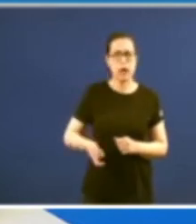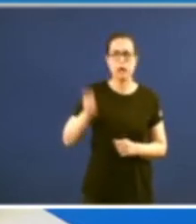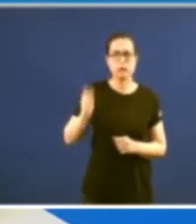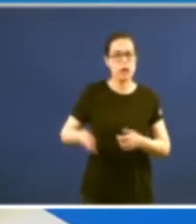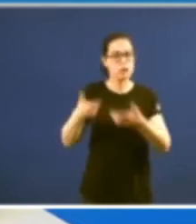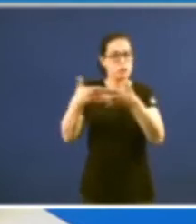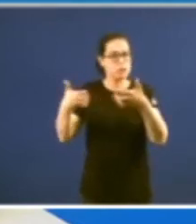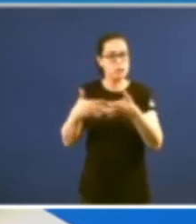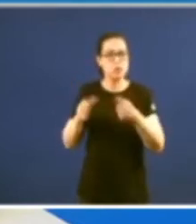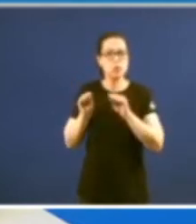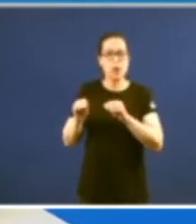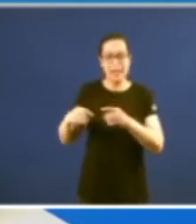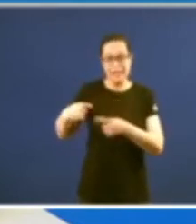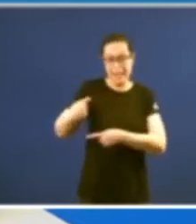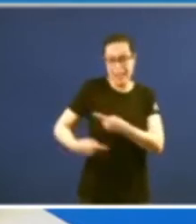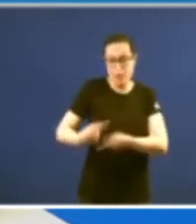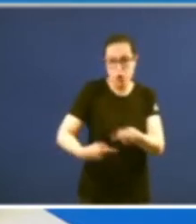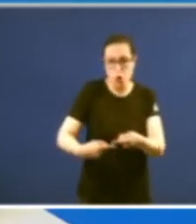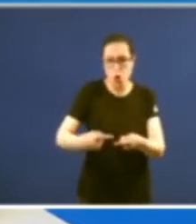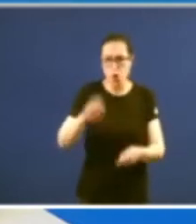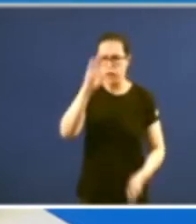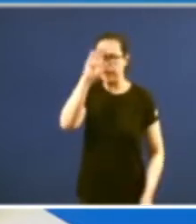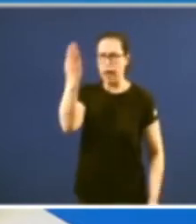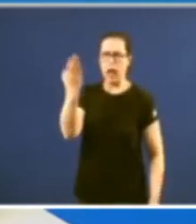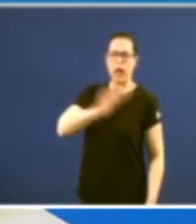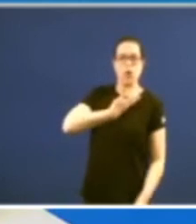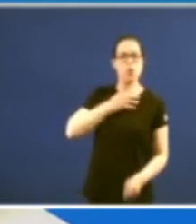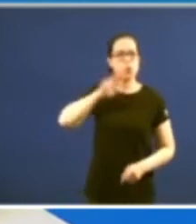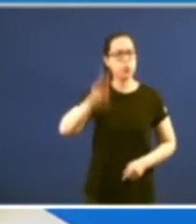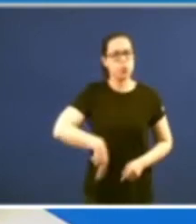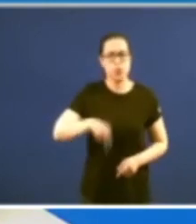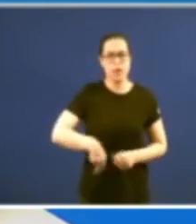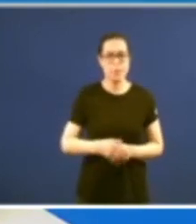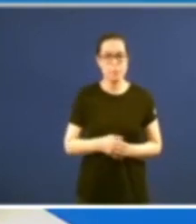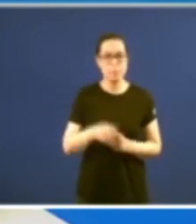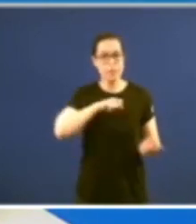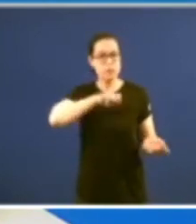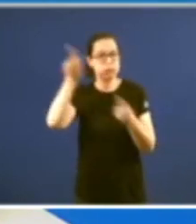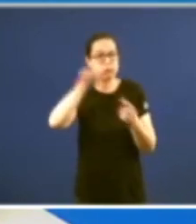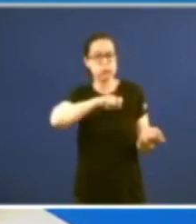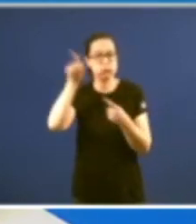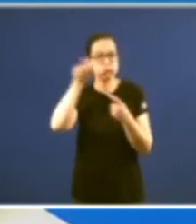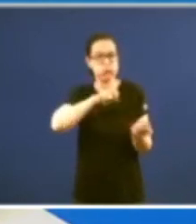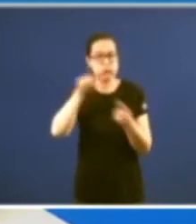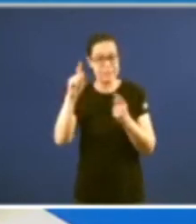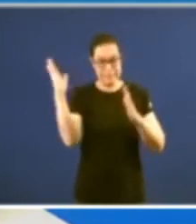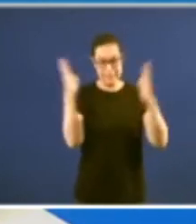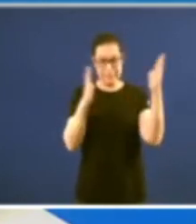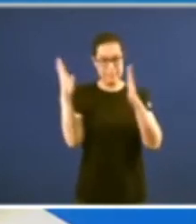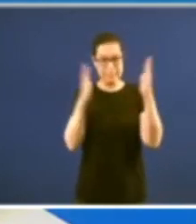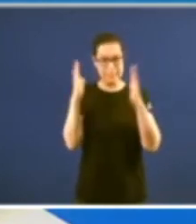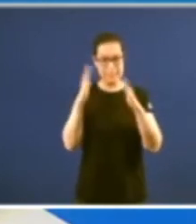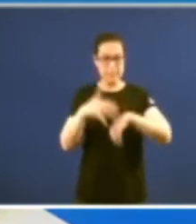1881 zoa e foi precisamente na transición cando os jornalistas puderon recuperar o fío argumental